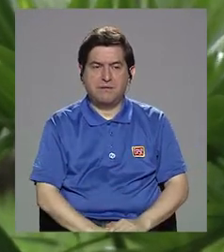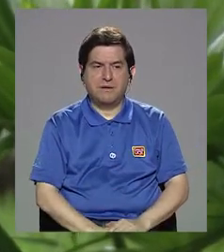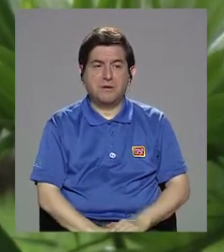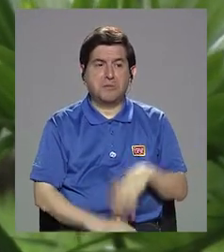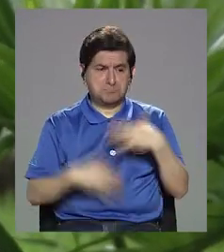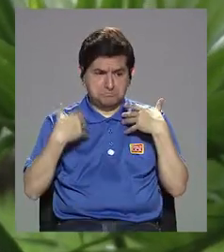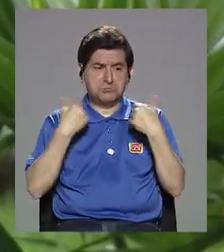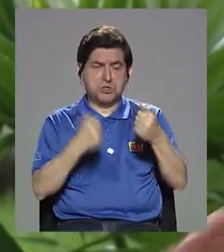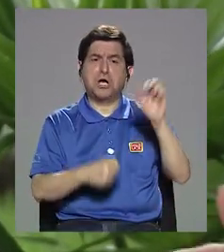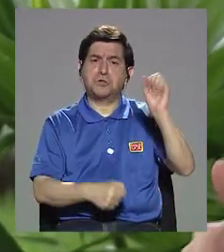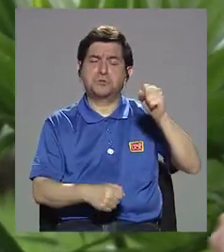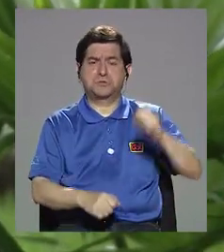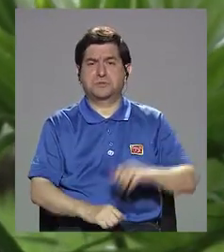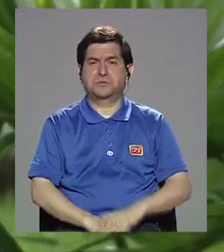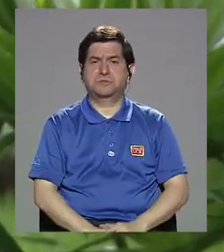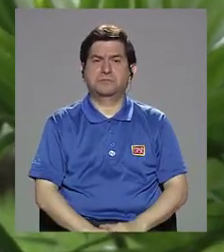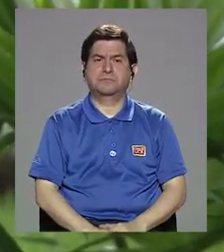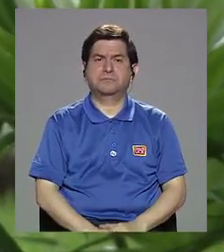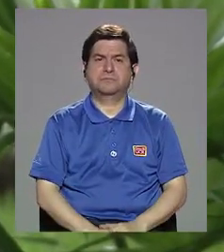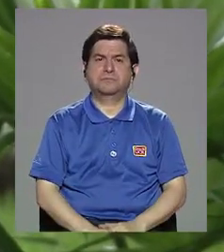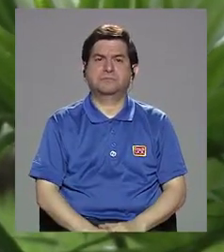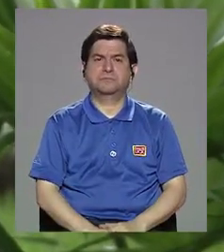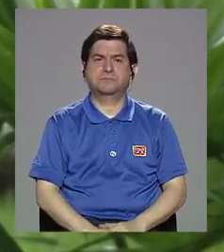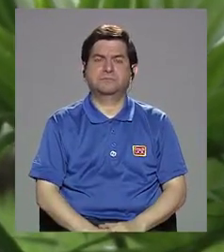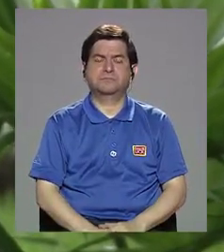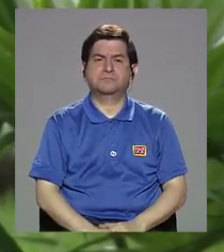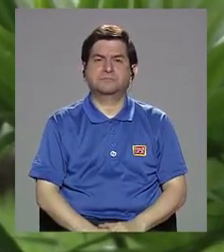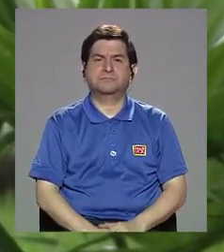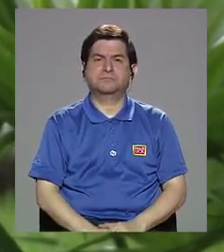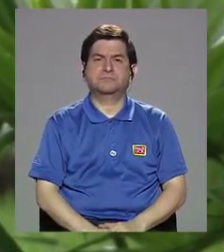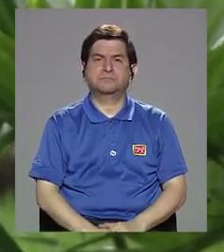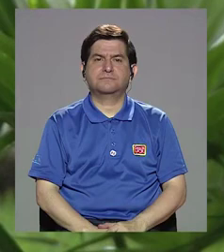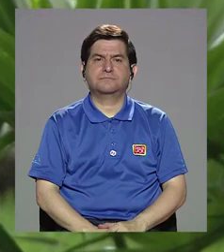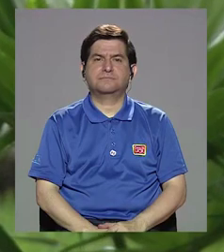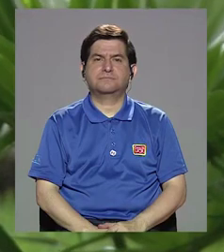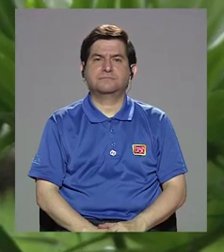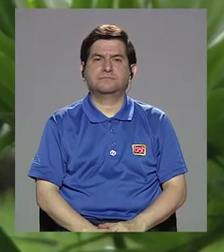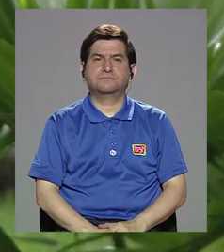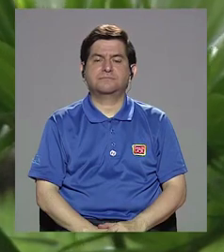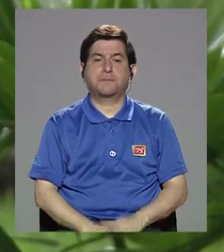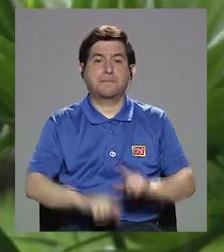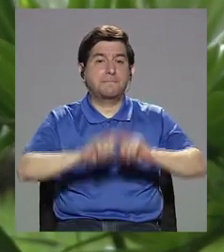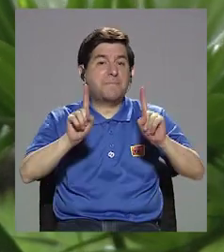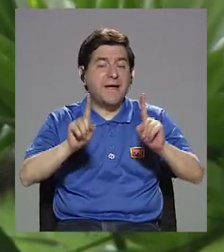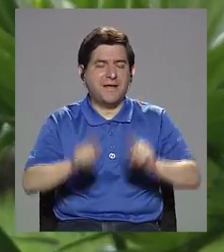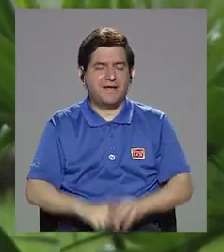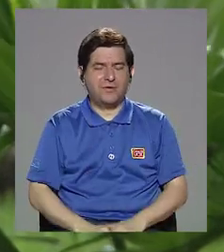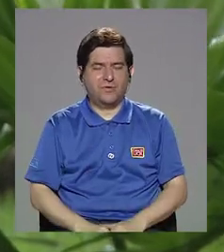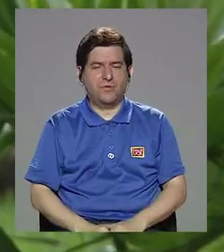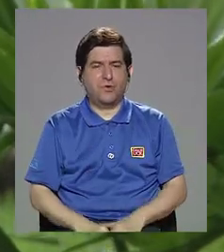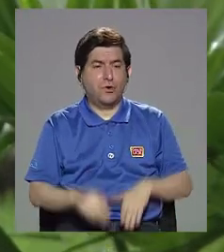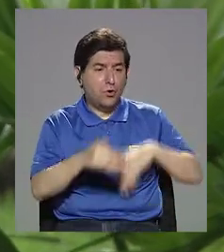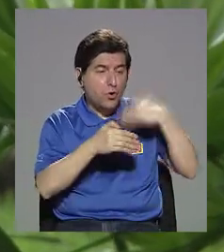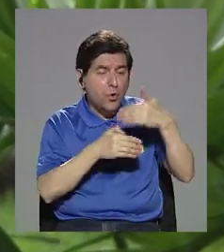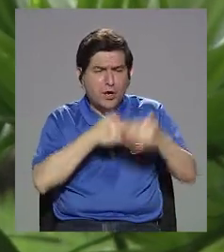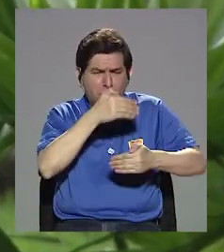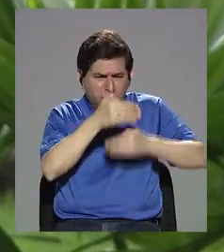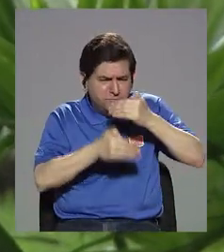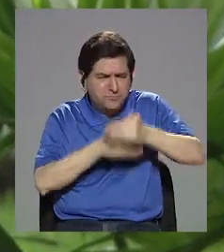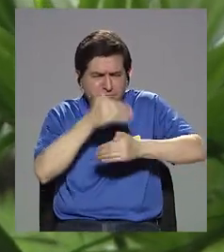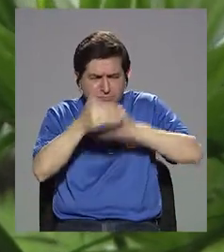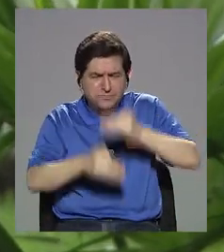saludable y y al procesarlo,